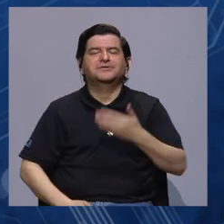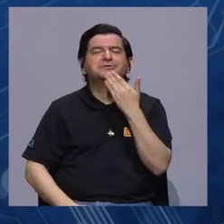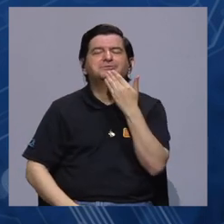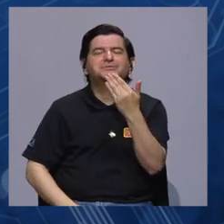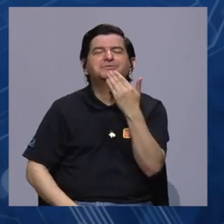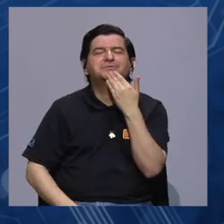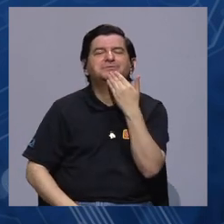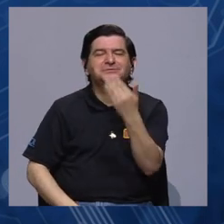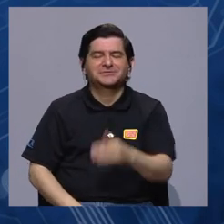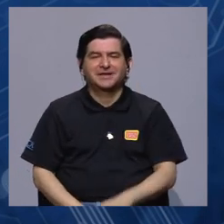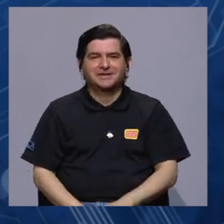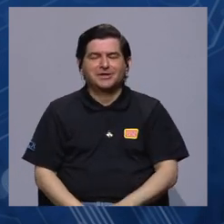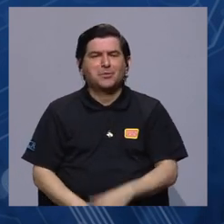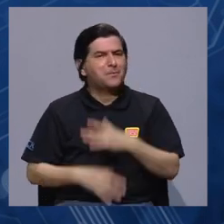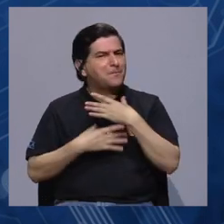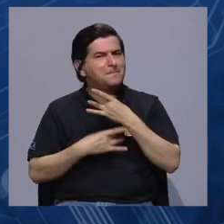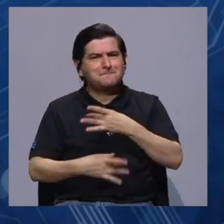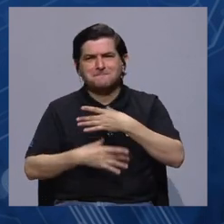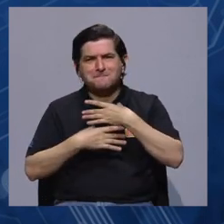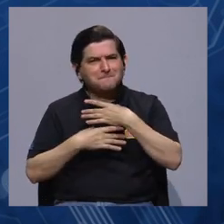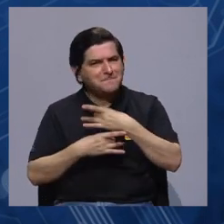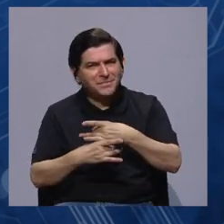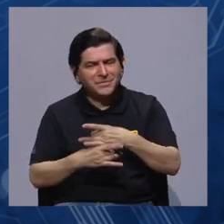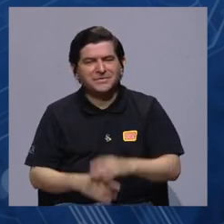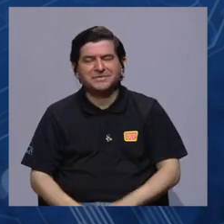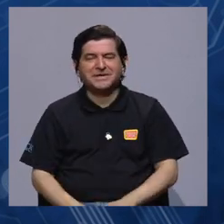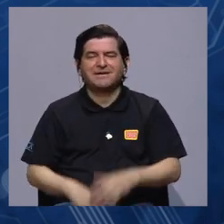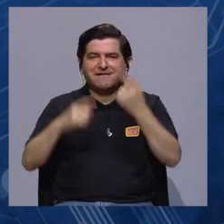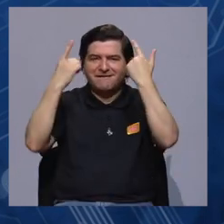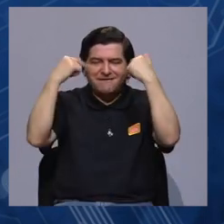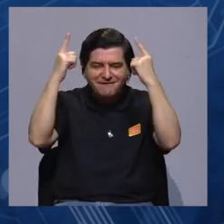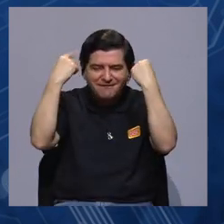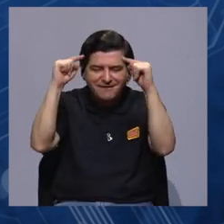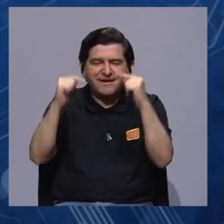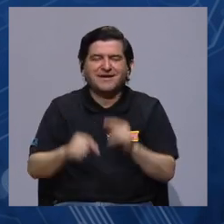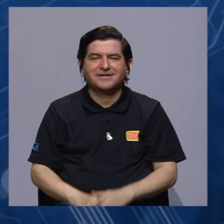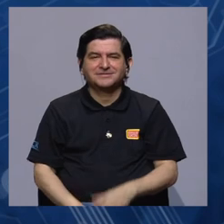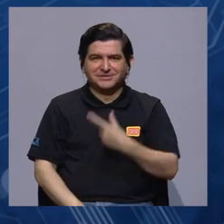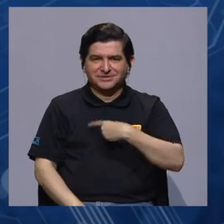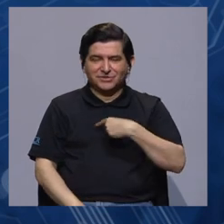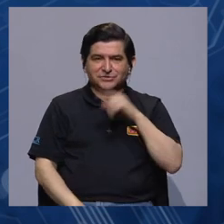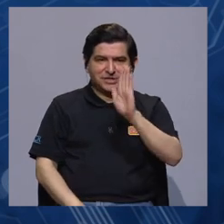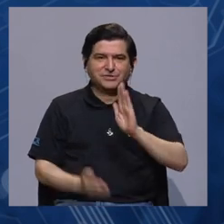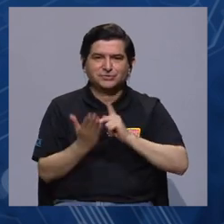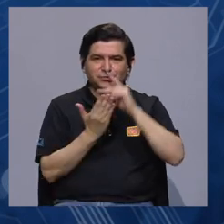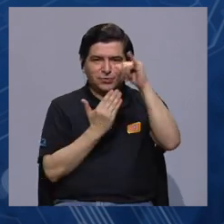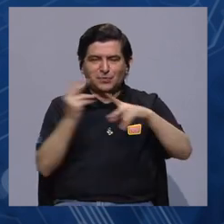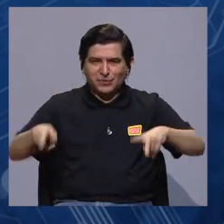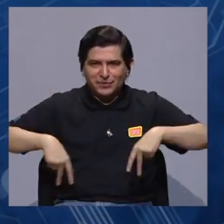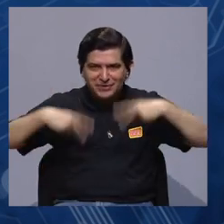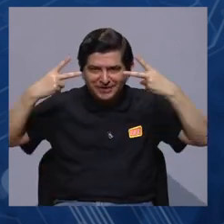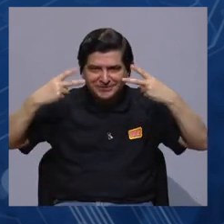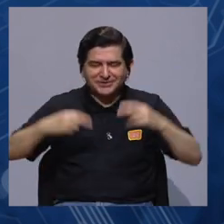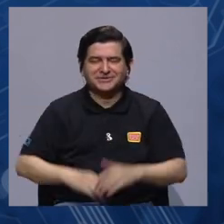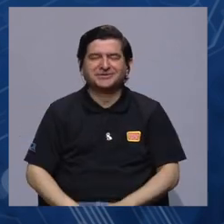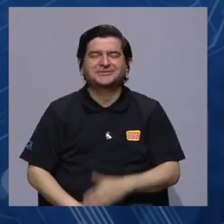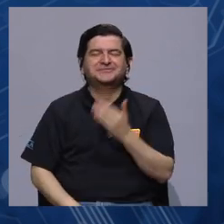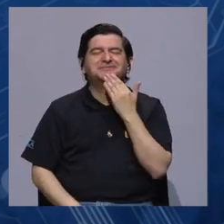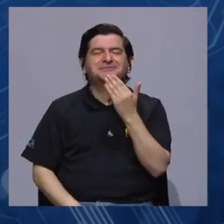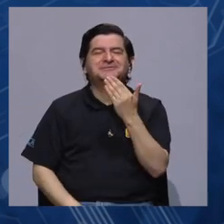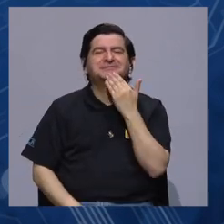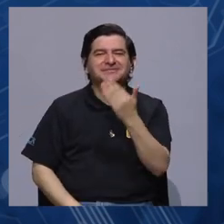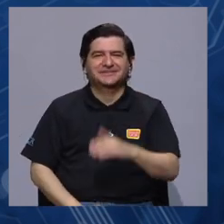¿verdad? Carolina, muchísimas gracias, bien interesante, y desde luego muchos éxitos con su proyecto de vida.